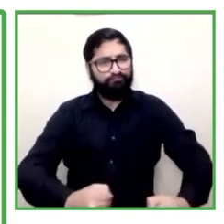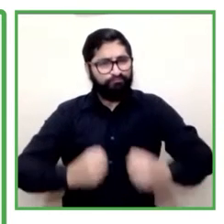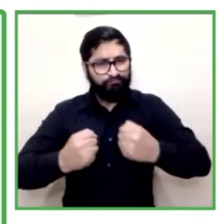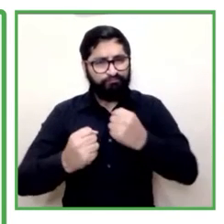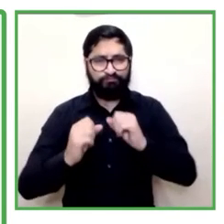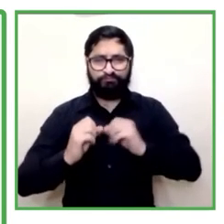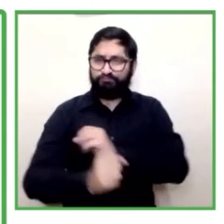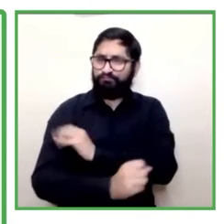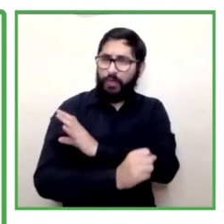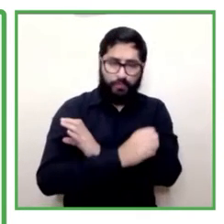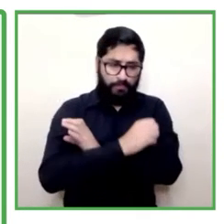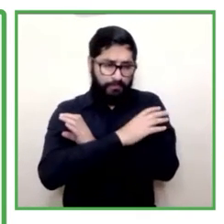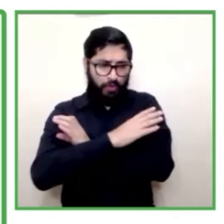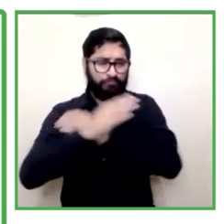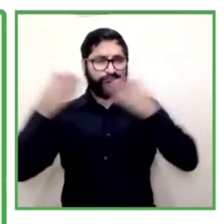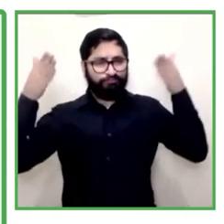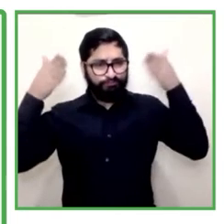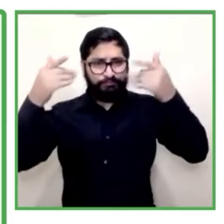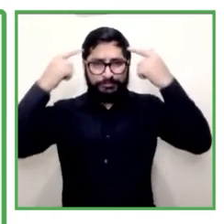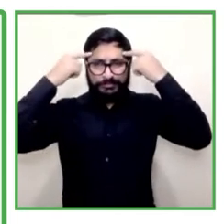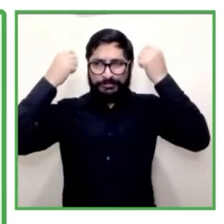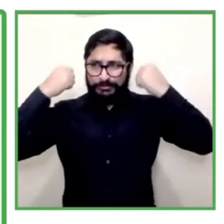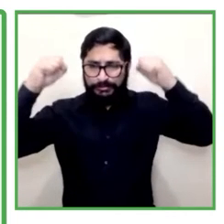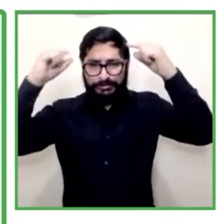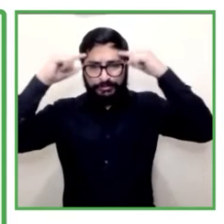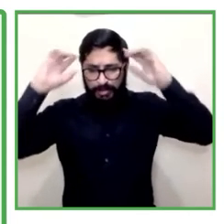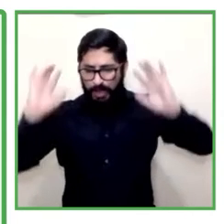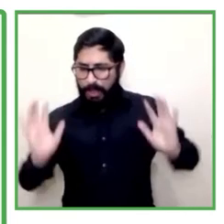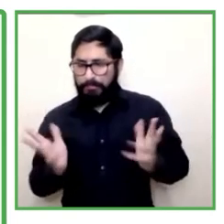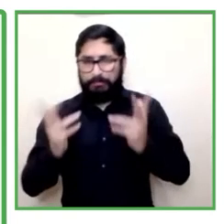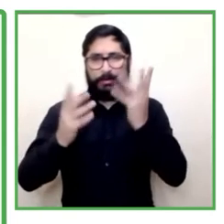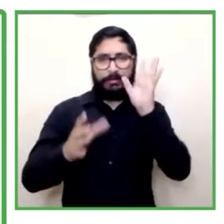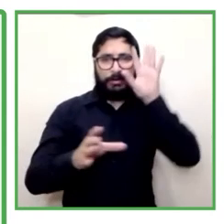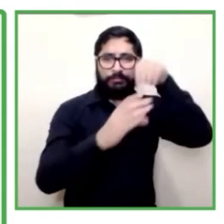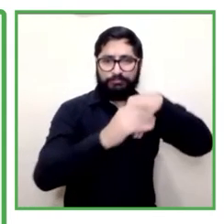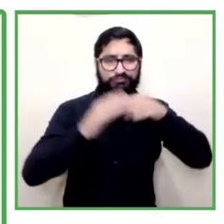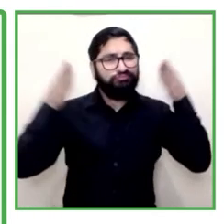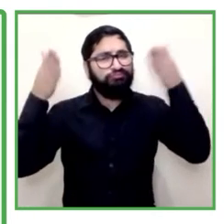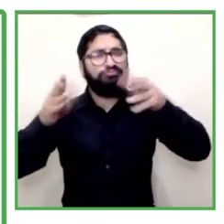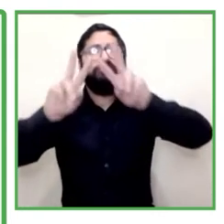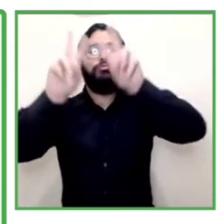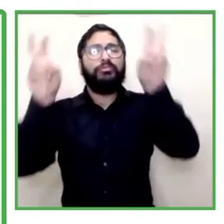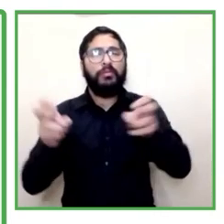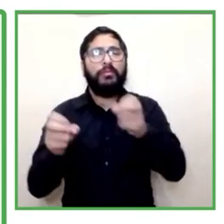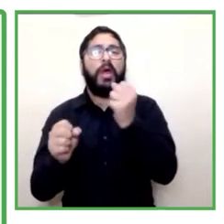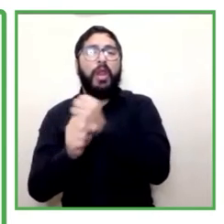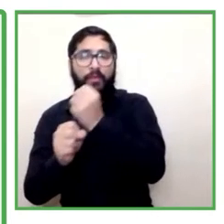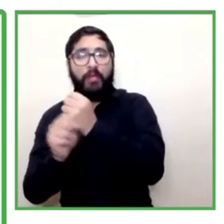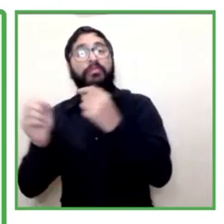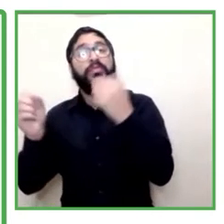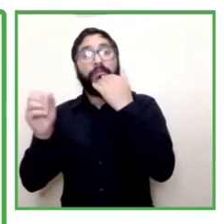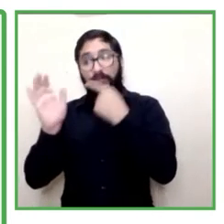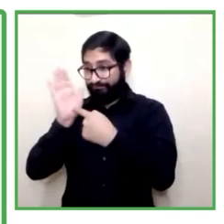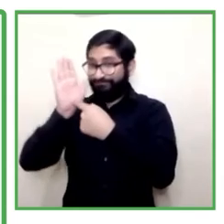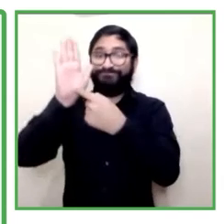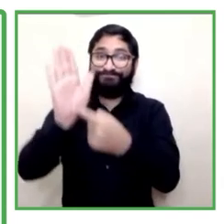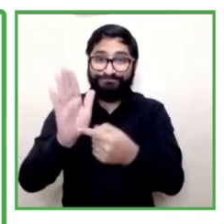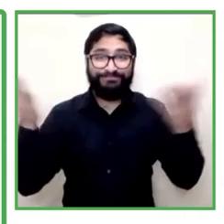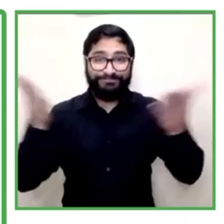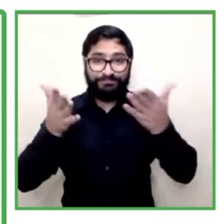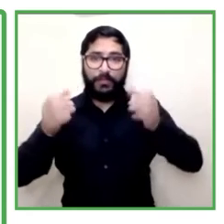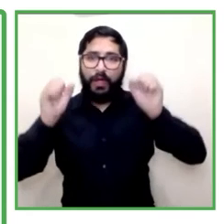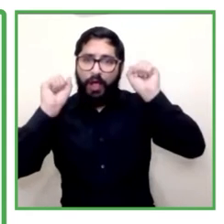fortalecimiento también con respecto a la presentación de una prueba de selección, una entrevista y todo este